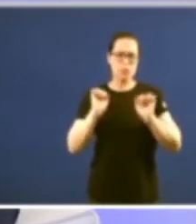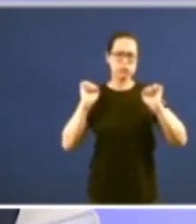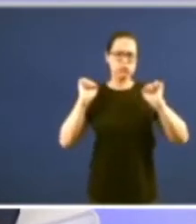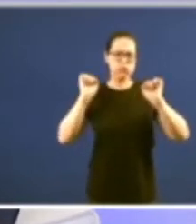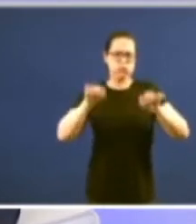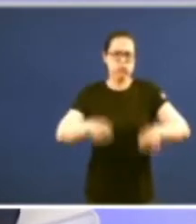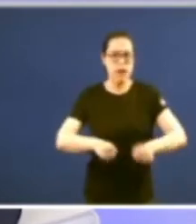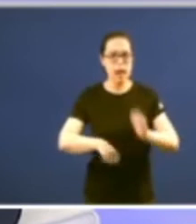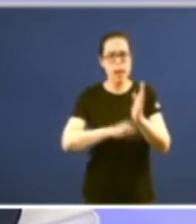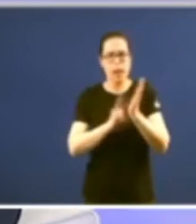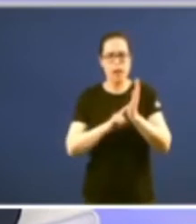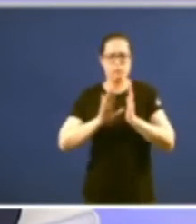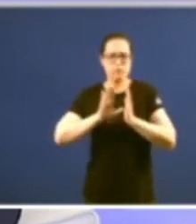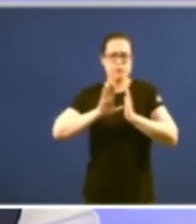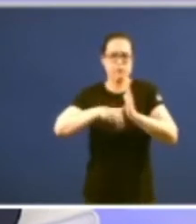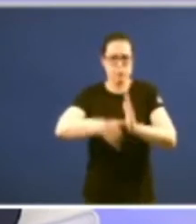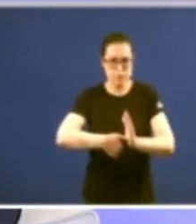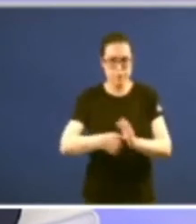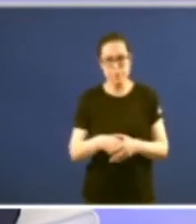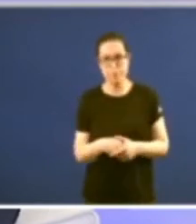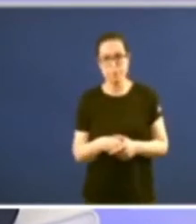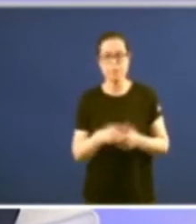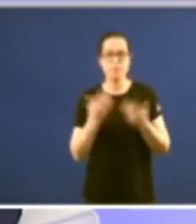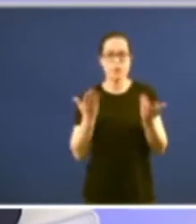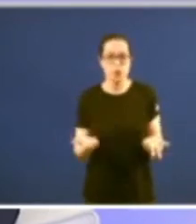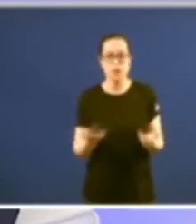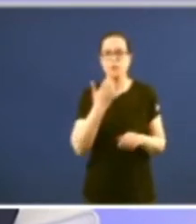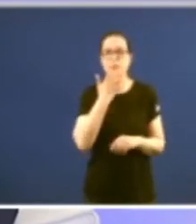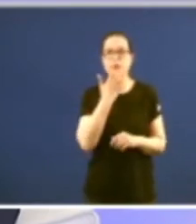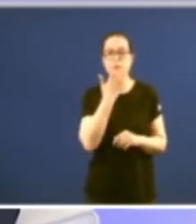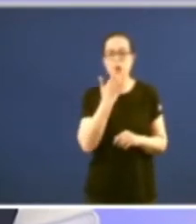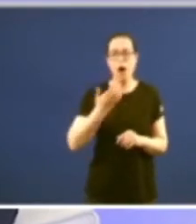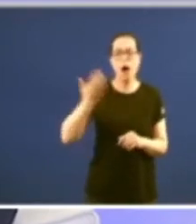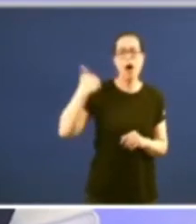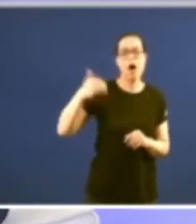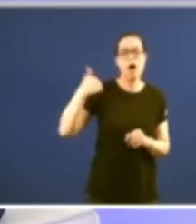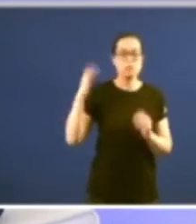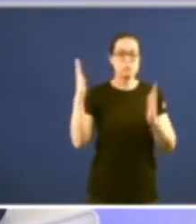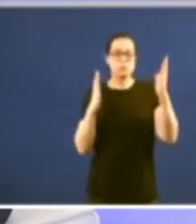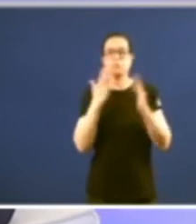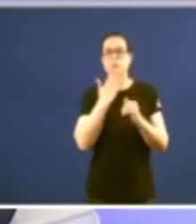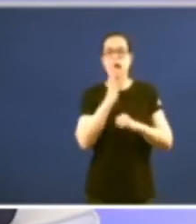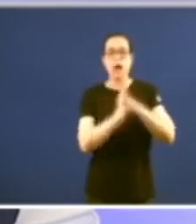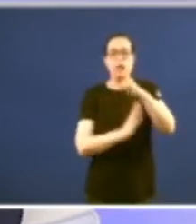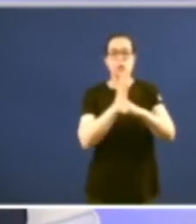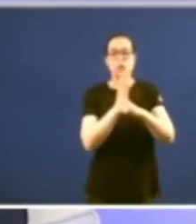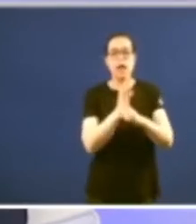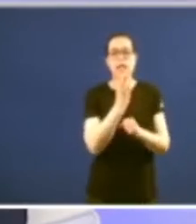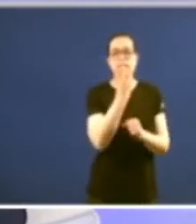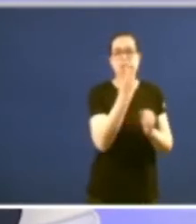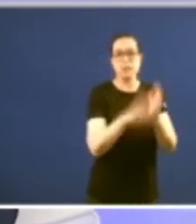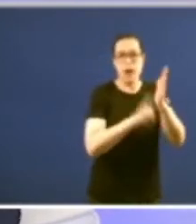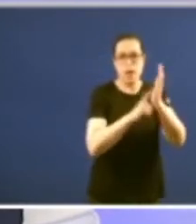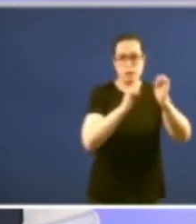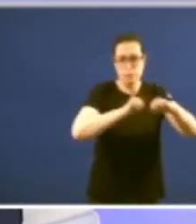aprobar normas de tal de xeito por exemplo que hai anos nos que se aproban tres normas e anos nos que se aproban trece o ano pasado